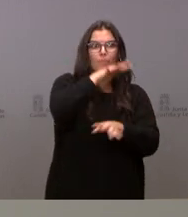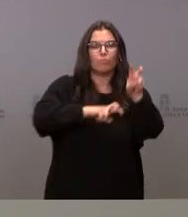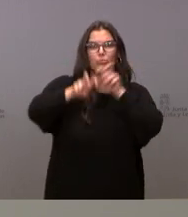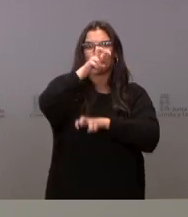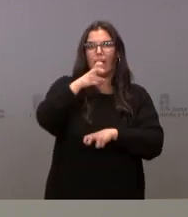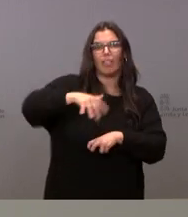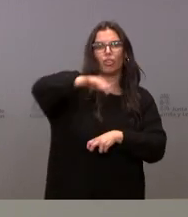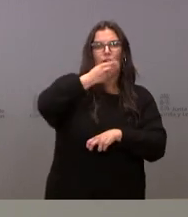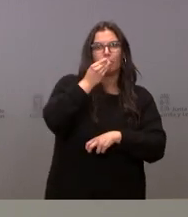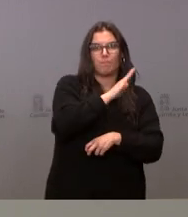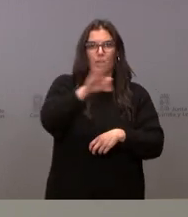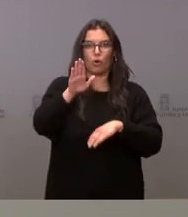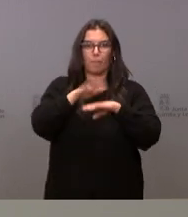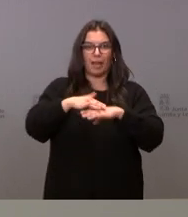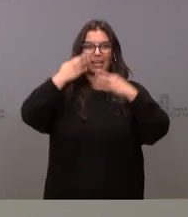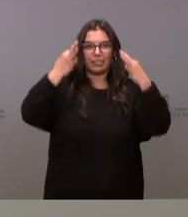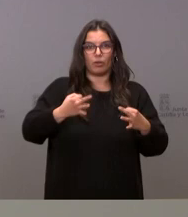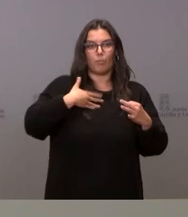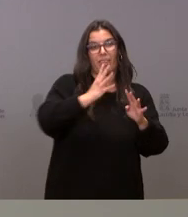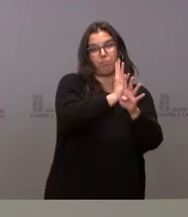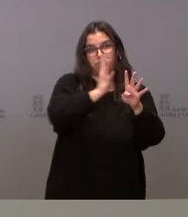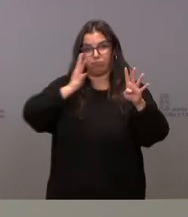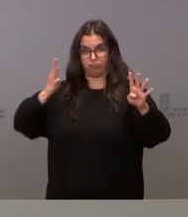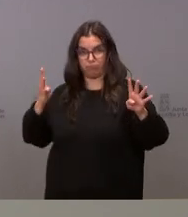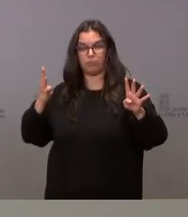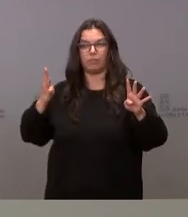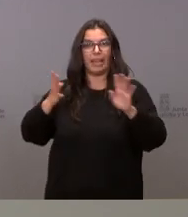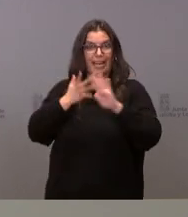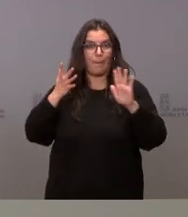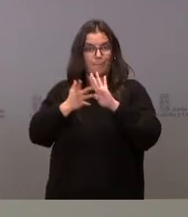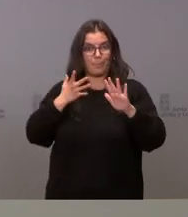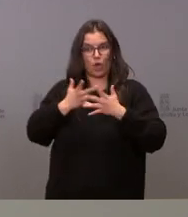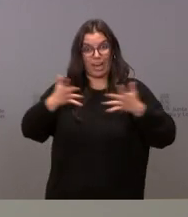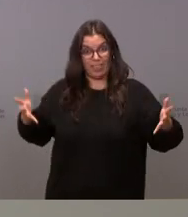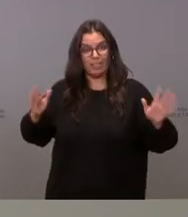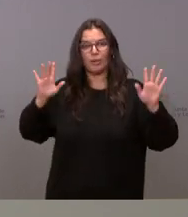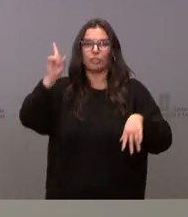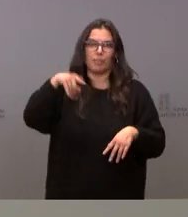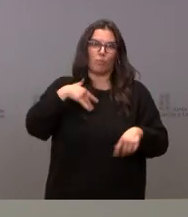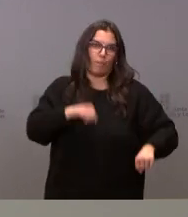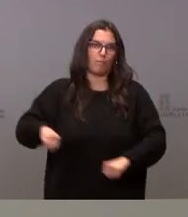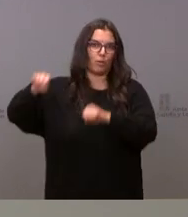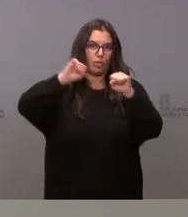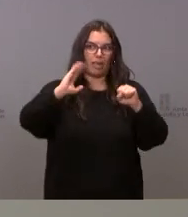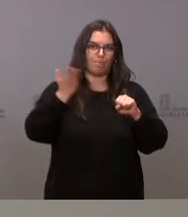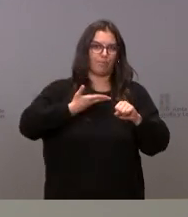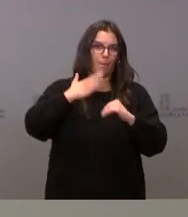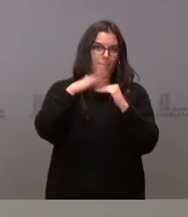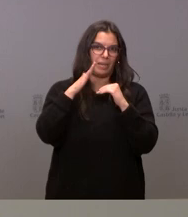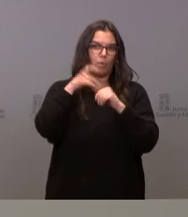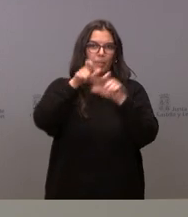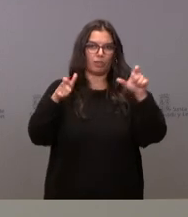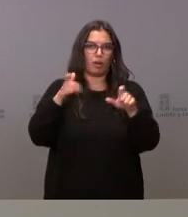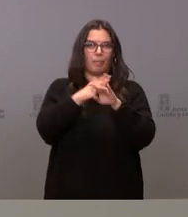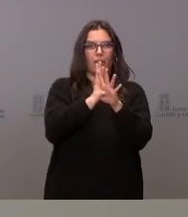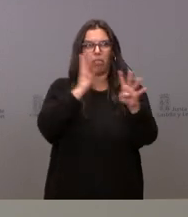que garantice que podamos poner filas suficientes para ser rápidos pero también que podamos proteger lo más posible a las personas para